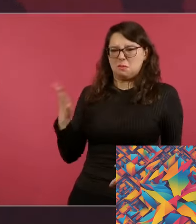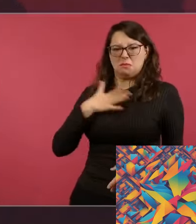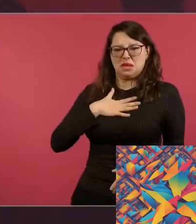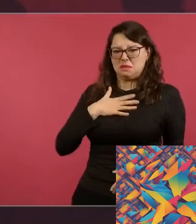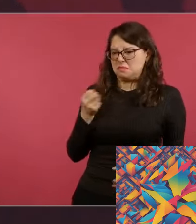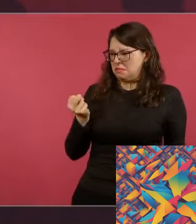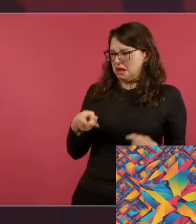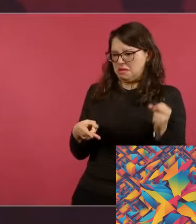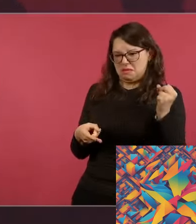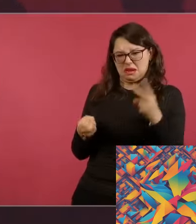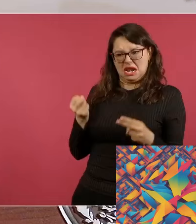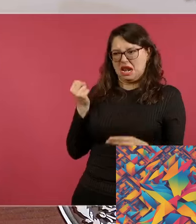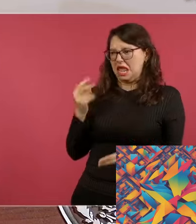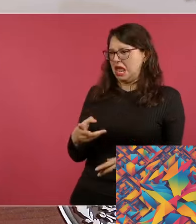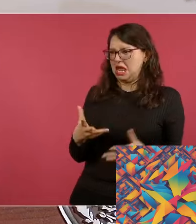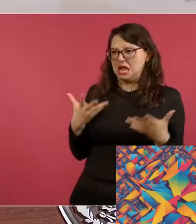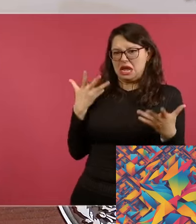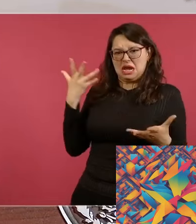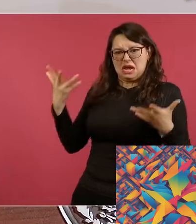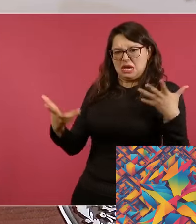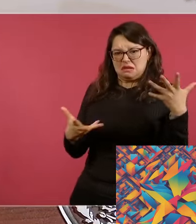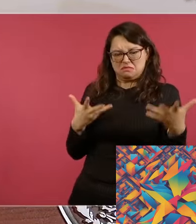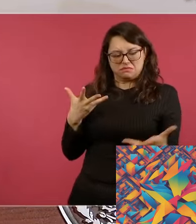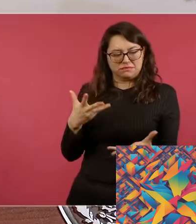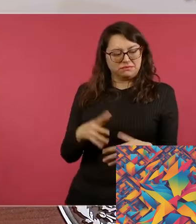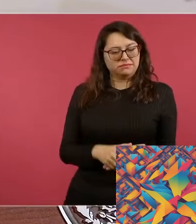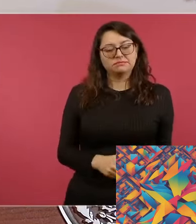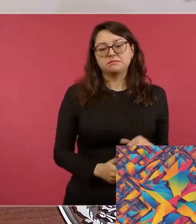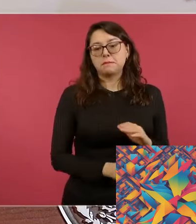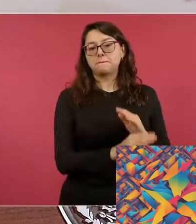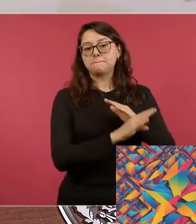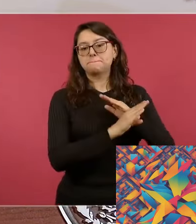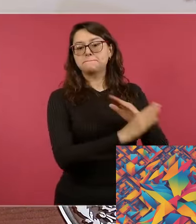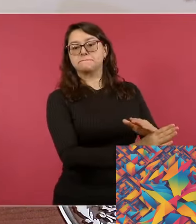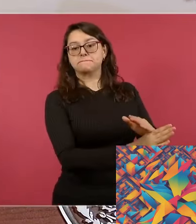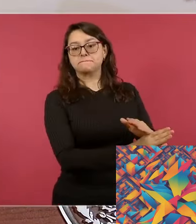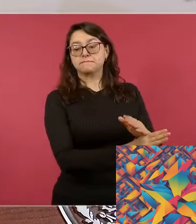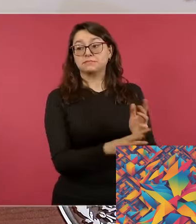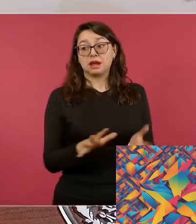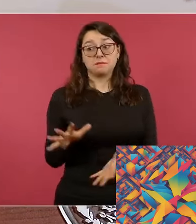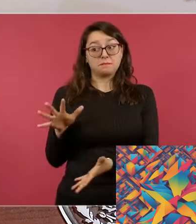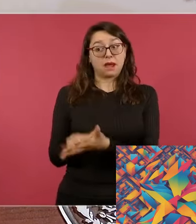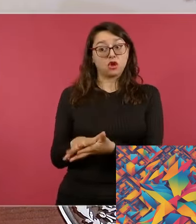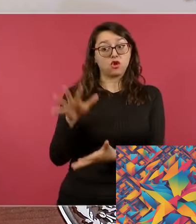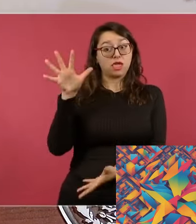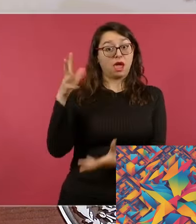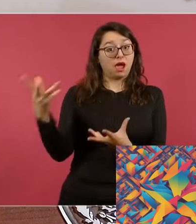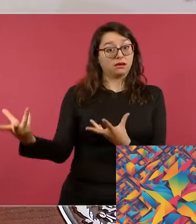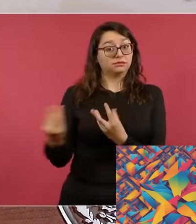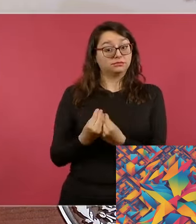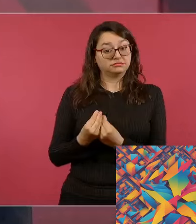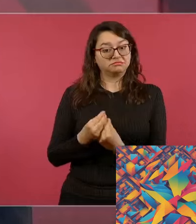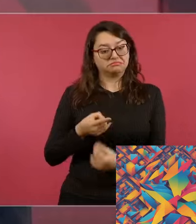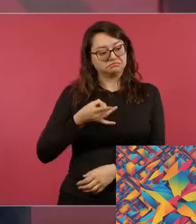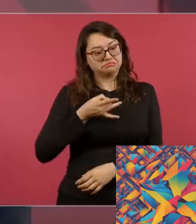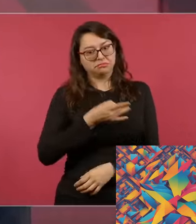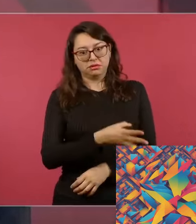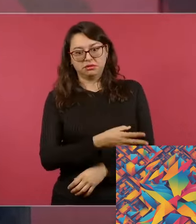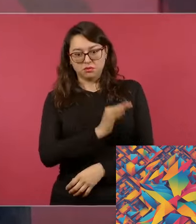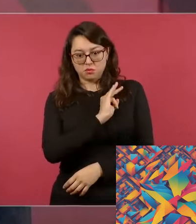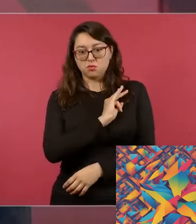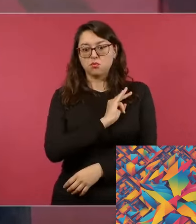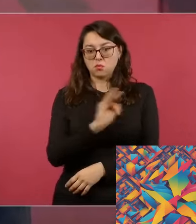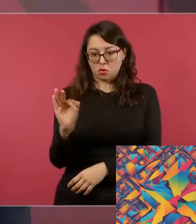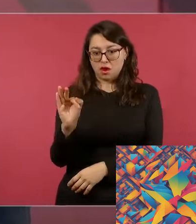muestra un camino de progreso y esperanza. La administración ha logrado un balance más equitativo en el manejo de la corrupción, con